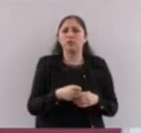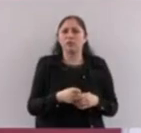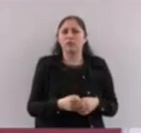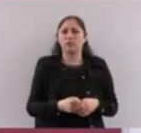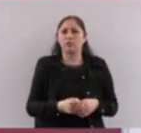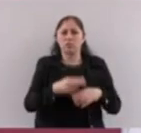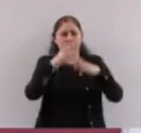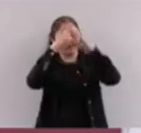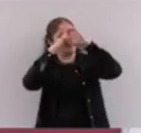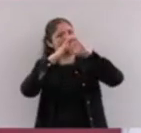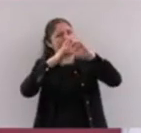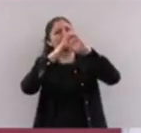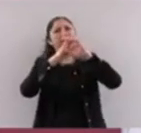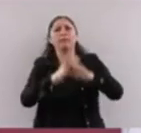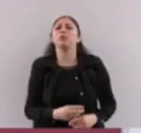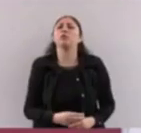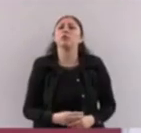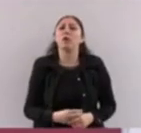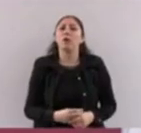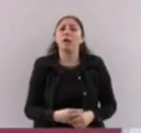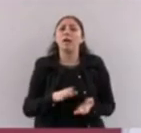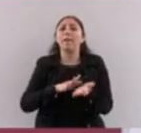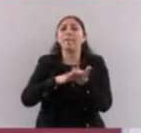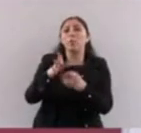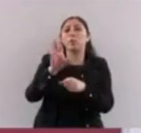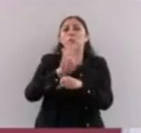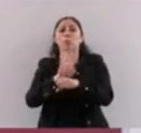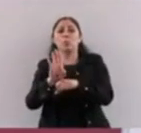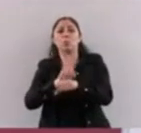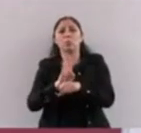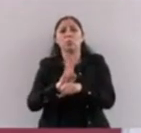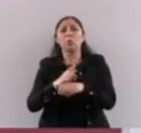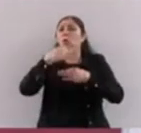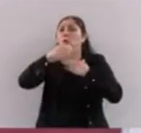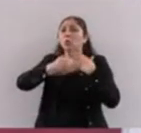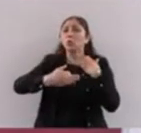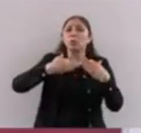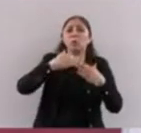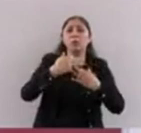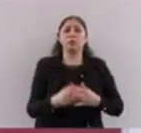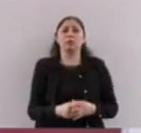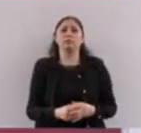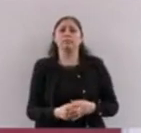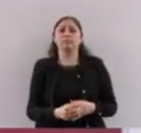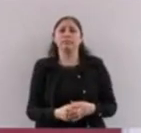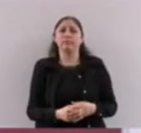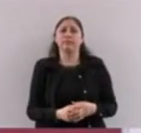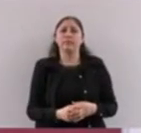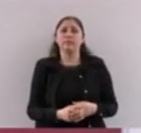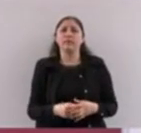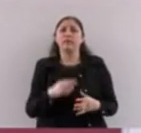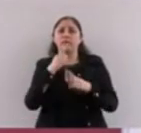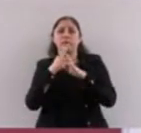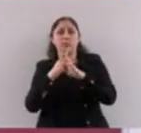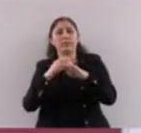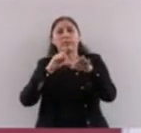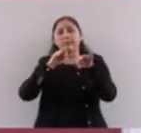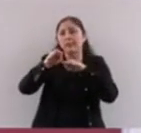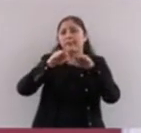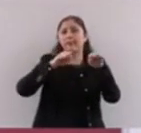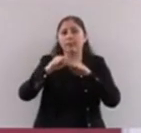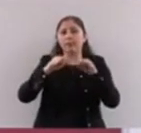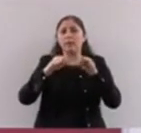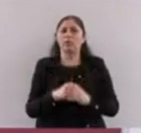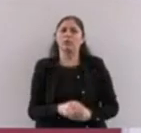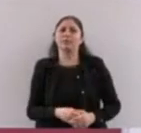recibiendo es resultado del trabajo de ustedes. Y que ustedes tengan claro que esta